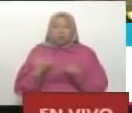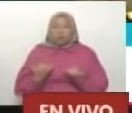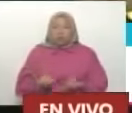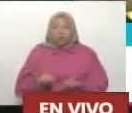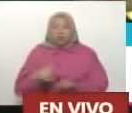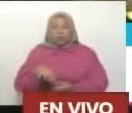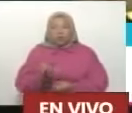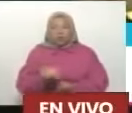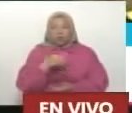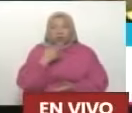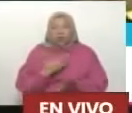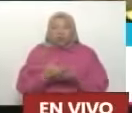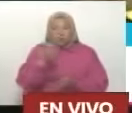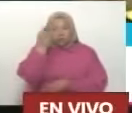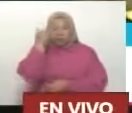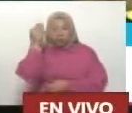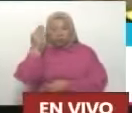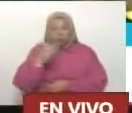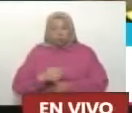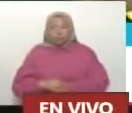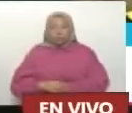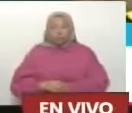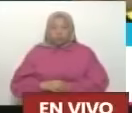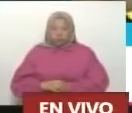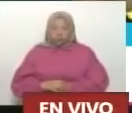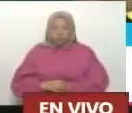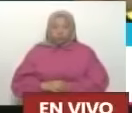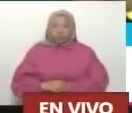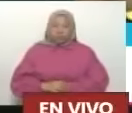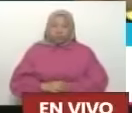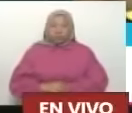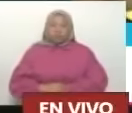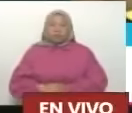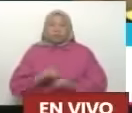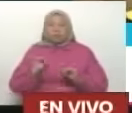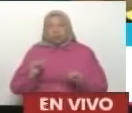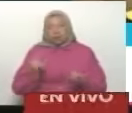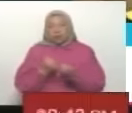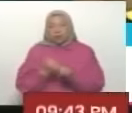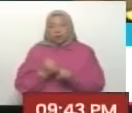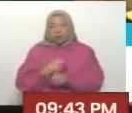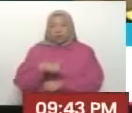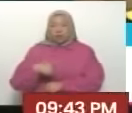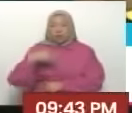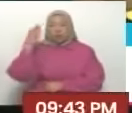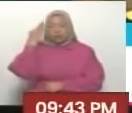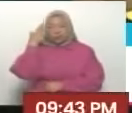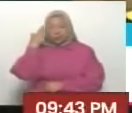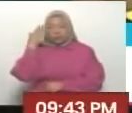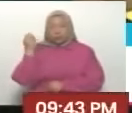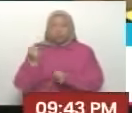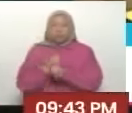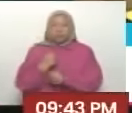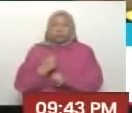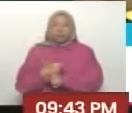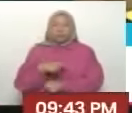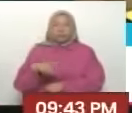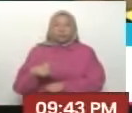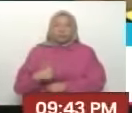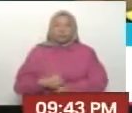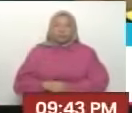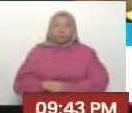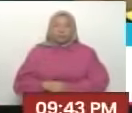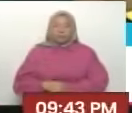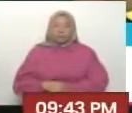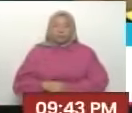le damos gracias a Dios y yo en lo personal, porque usted sabe que así como me encontré con usted, una